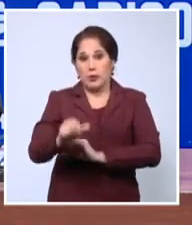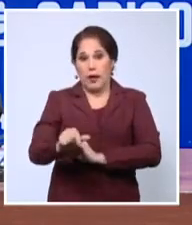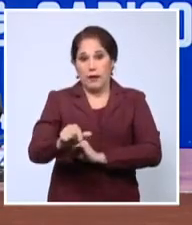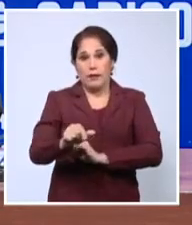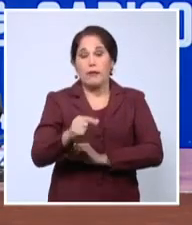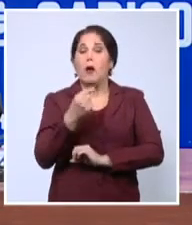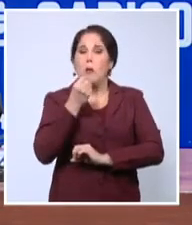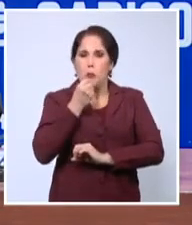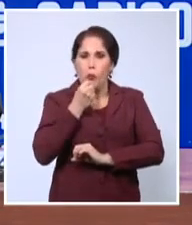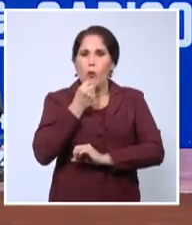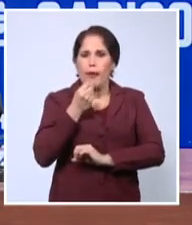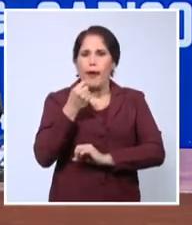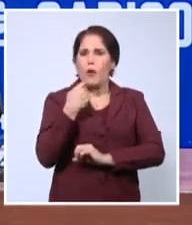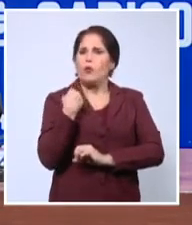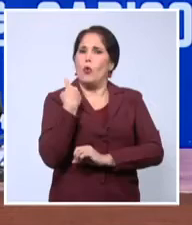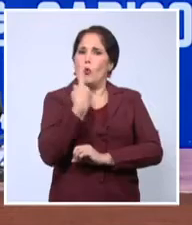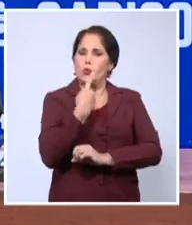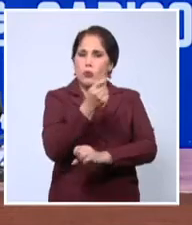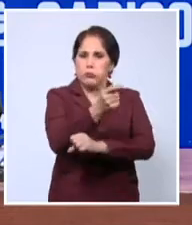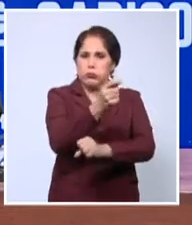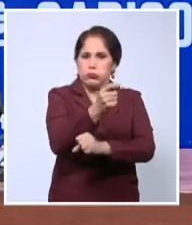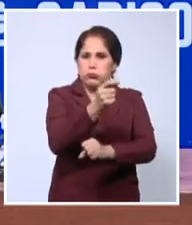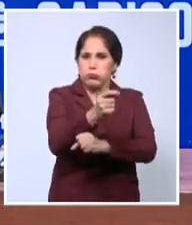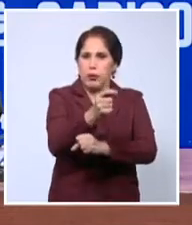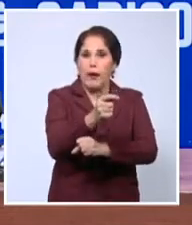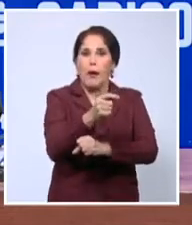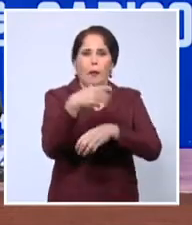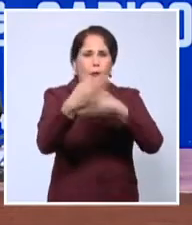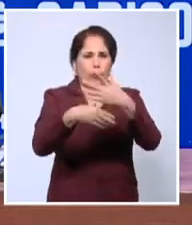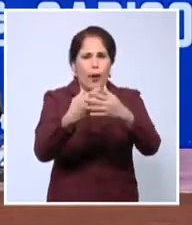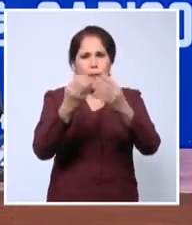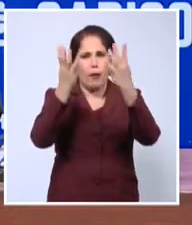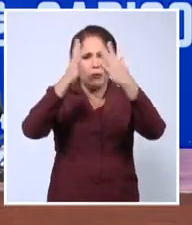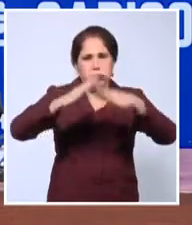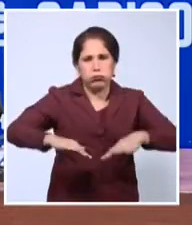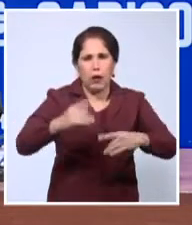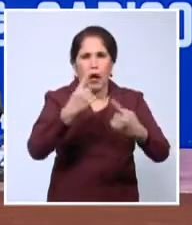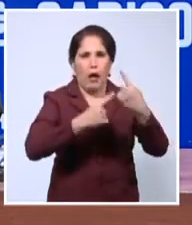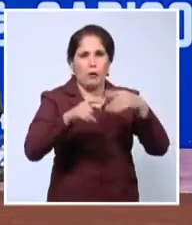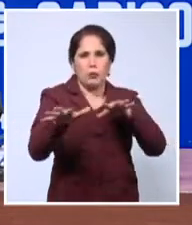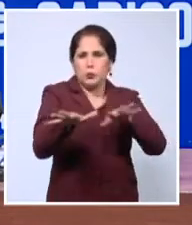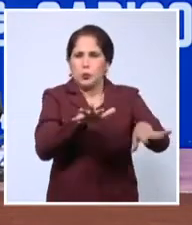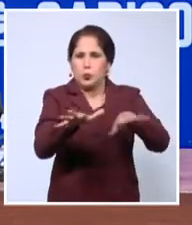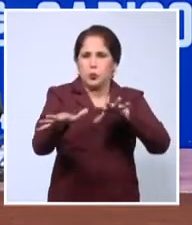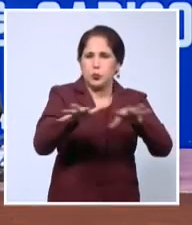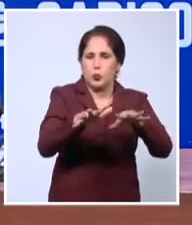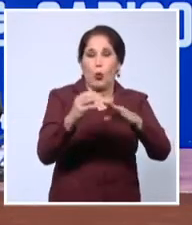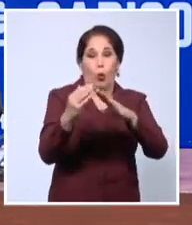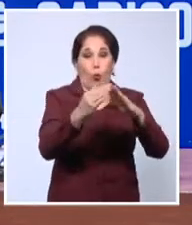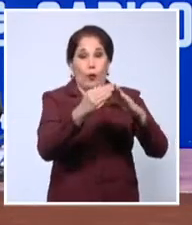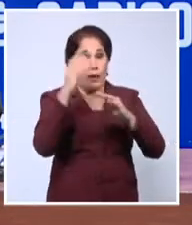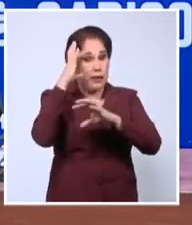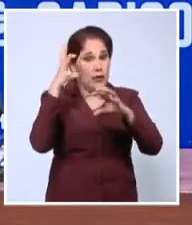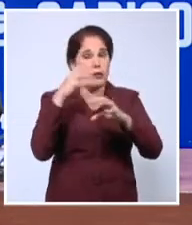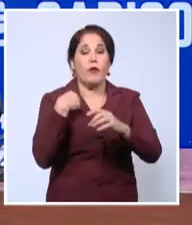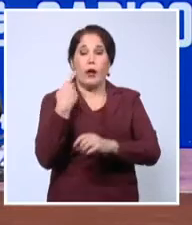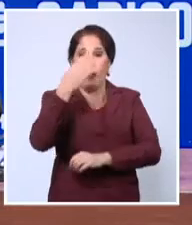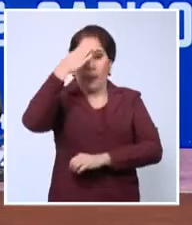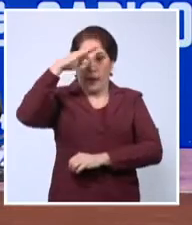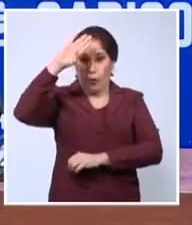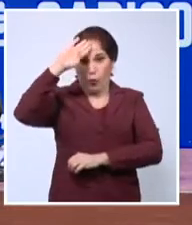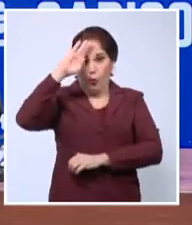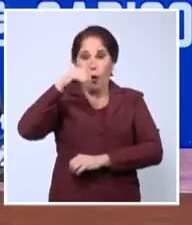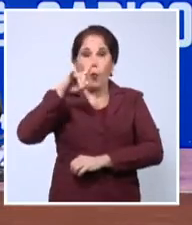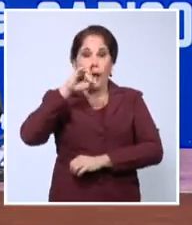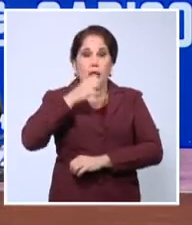se han capacitado en el manejo de las respuestas a desastres naturales con la participación de la comunidad científica cubana y la